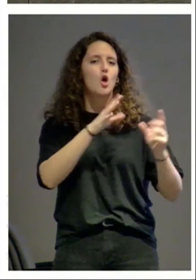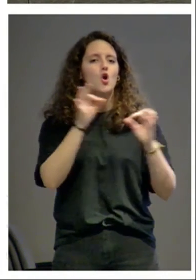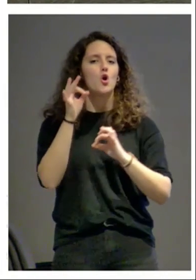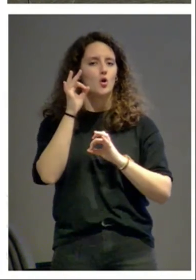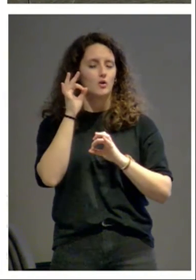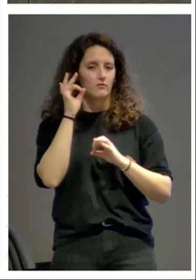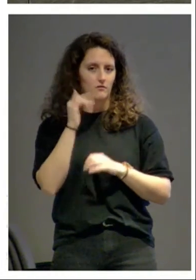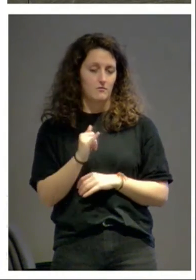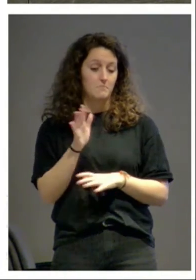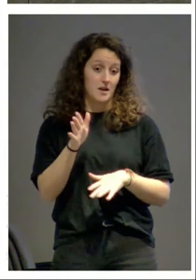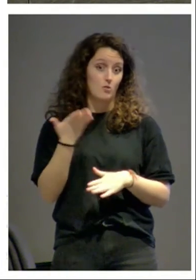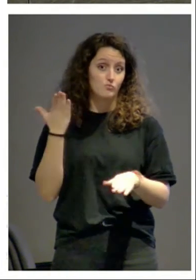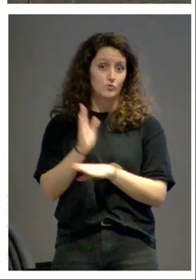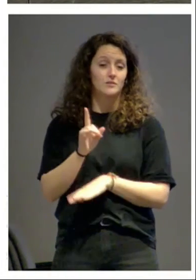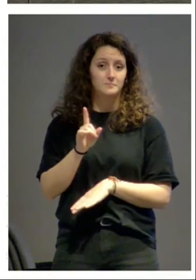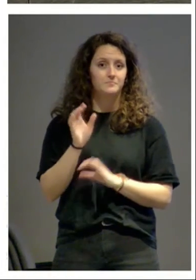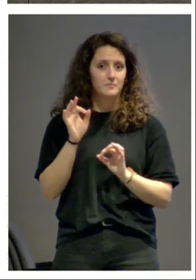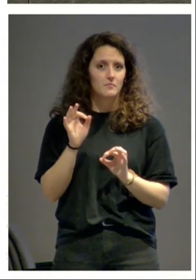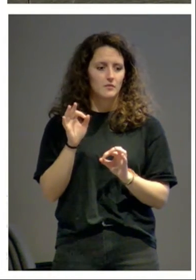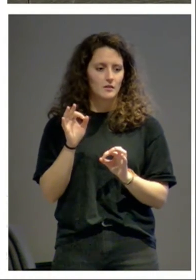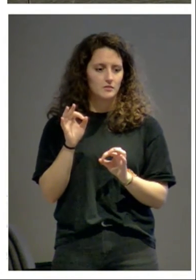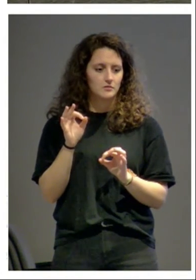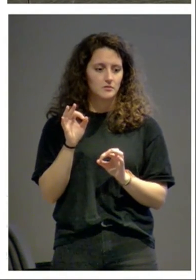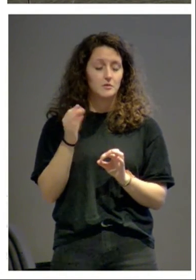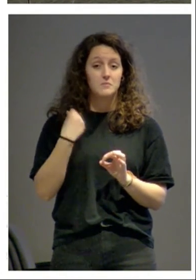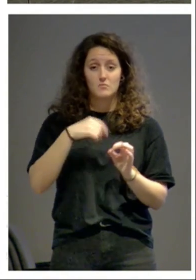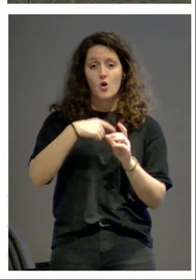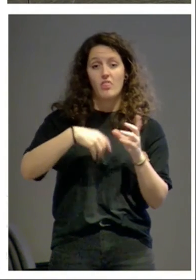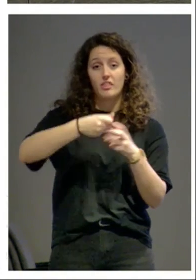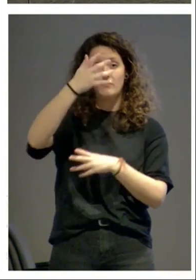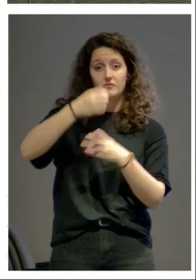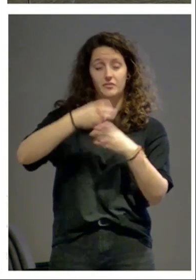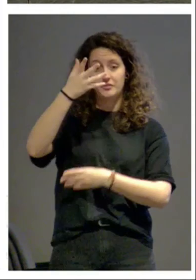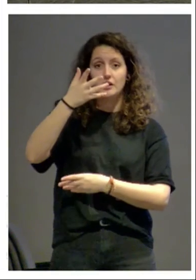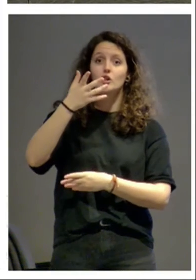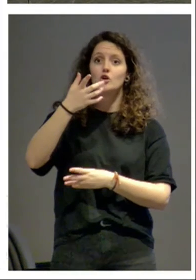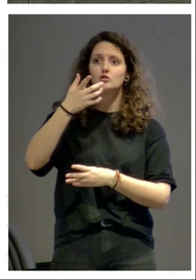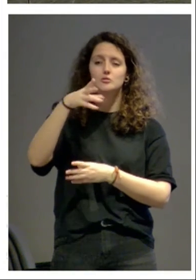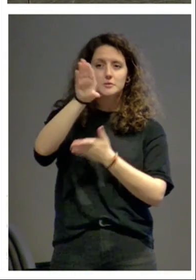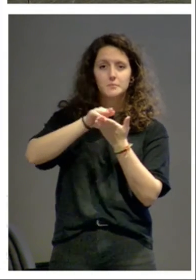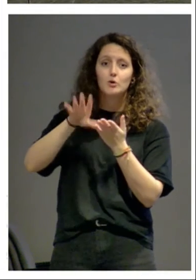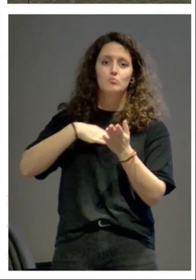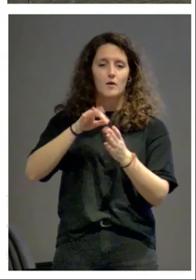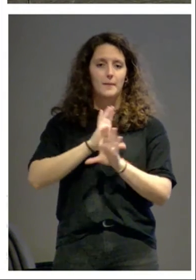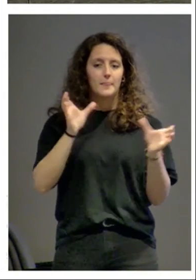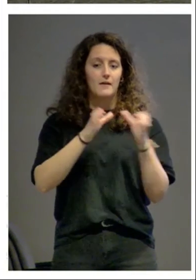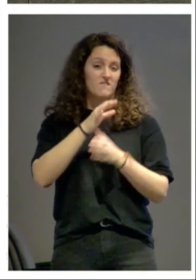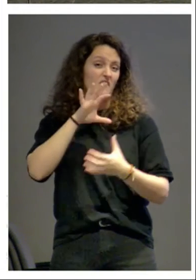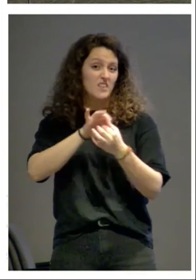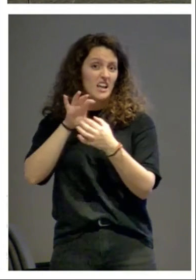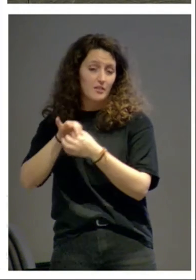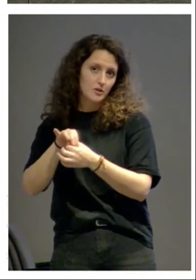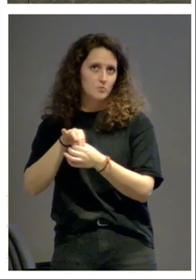sentido que nos muestra las filiaciones de los edificios podemos reconstruir filiaciones durante